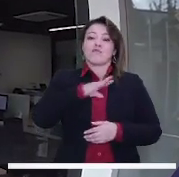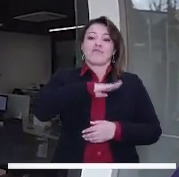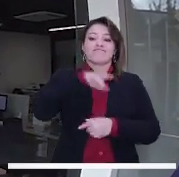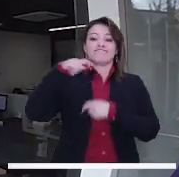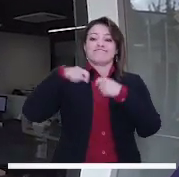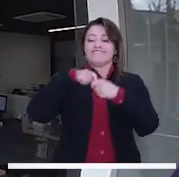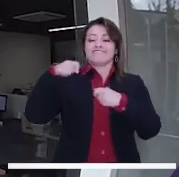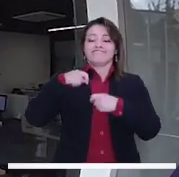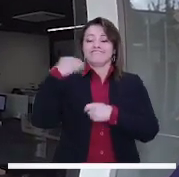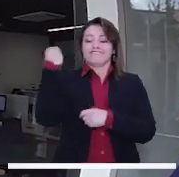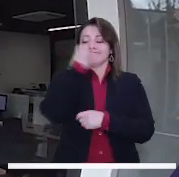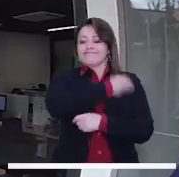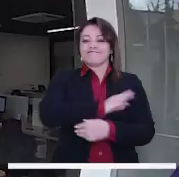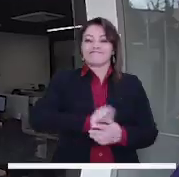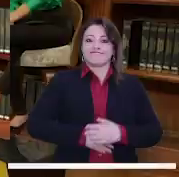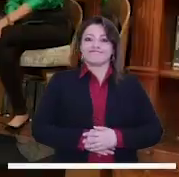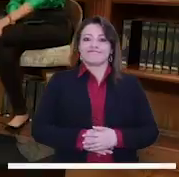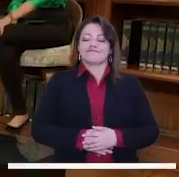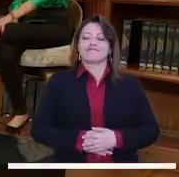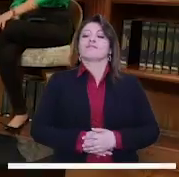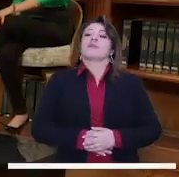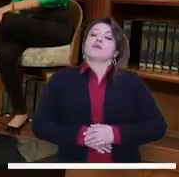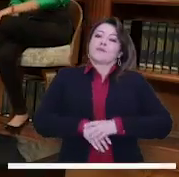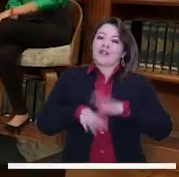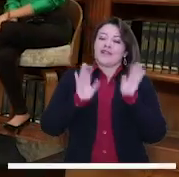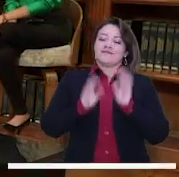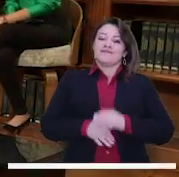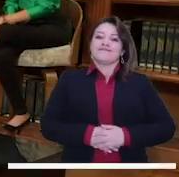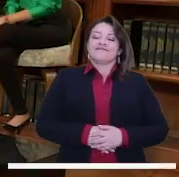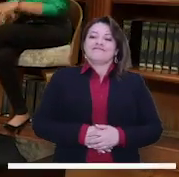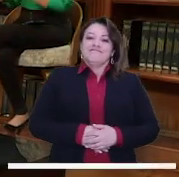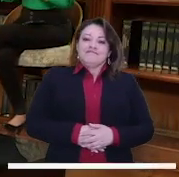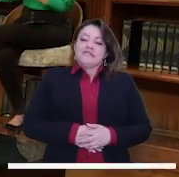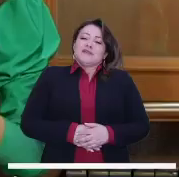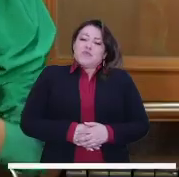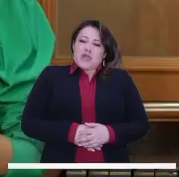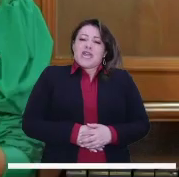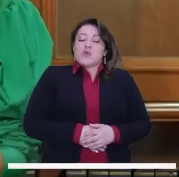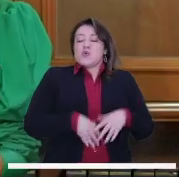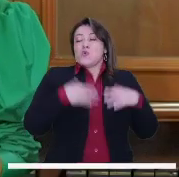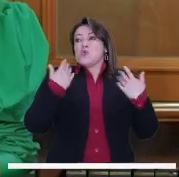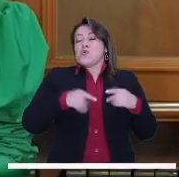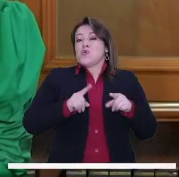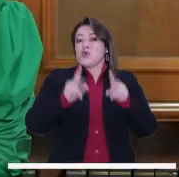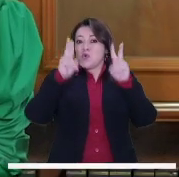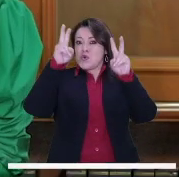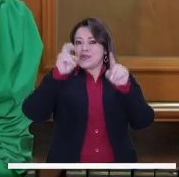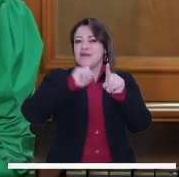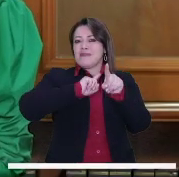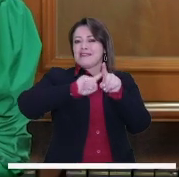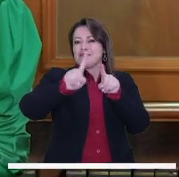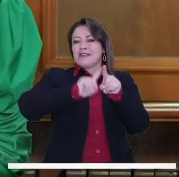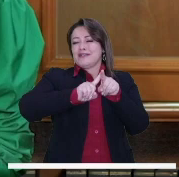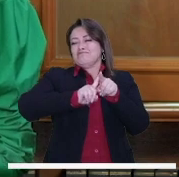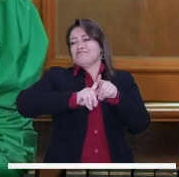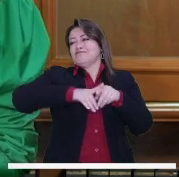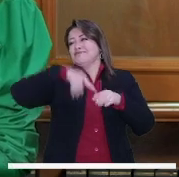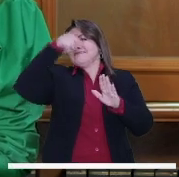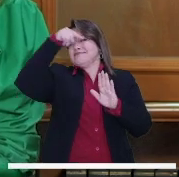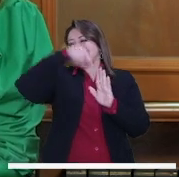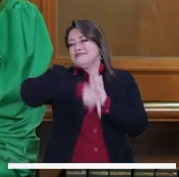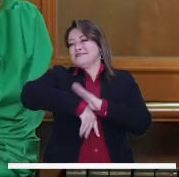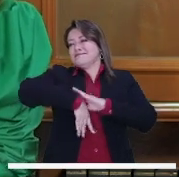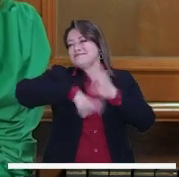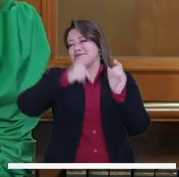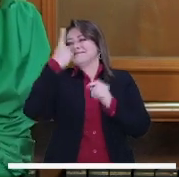de Claudia López es más que evidente. Bueno, concejales, creo que sí hay mucho todavía por debatir en medio de